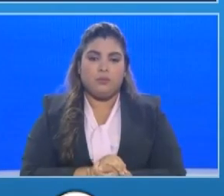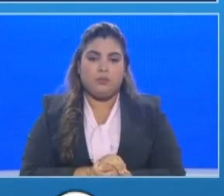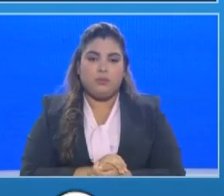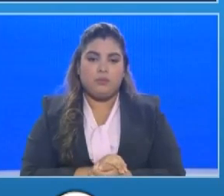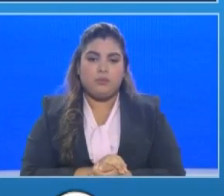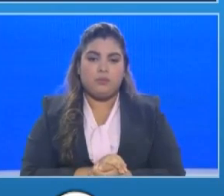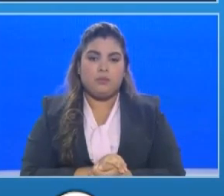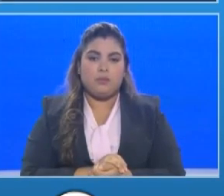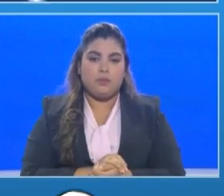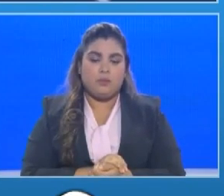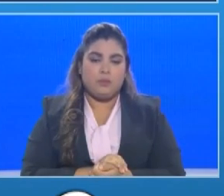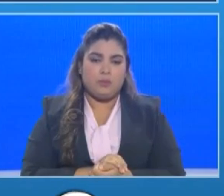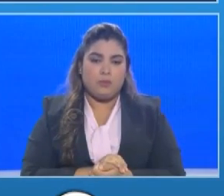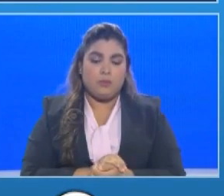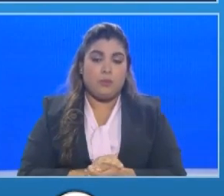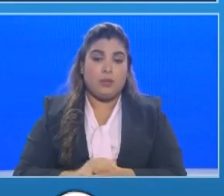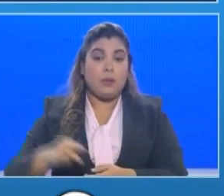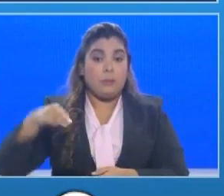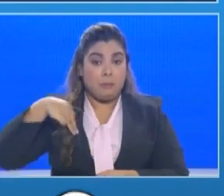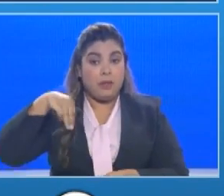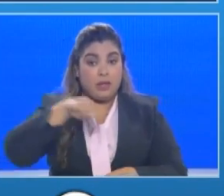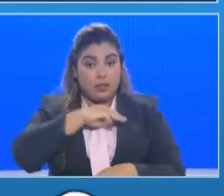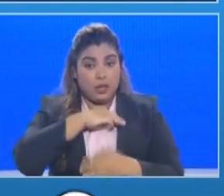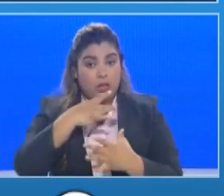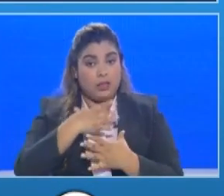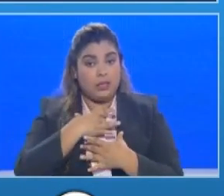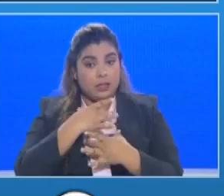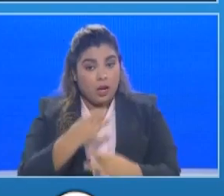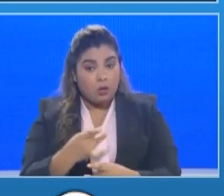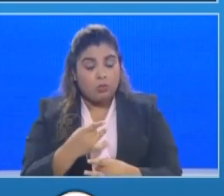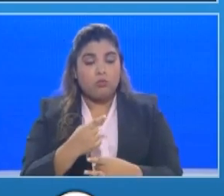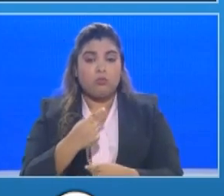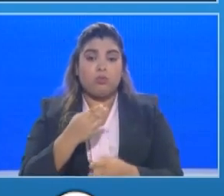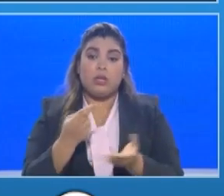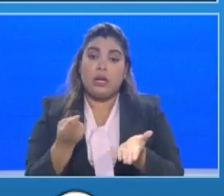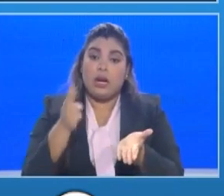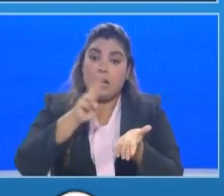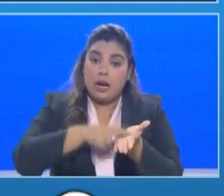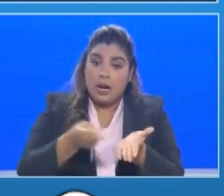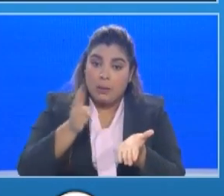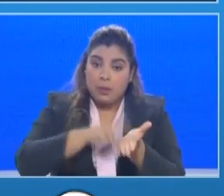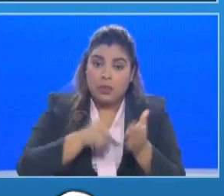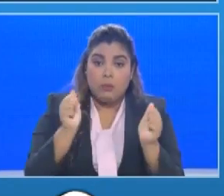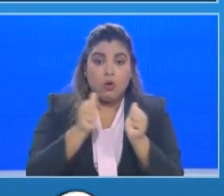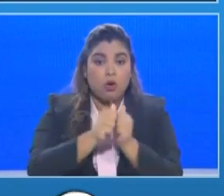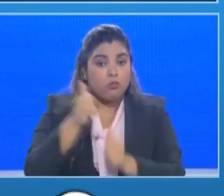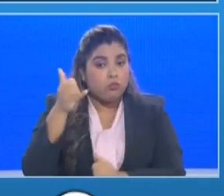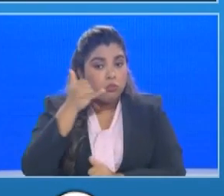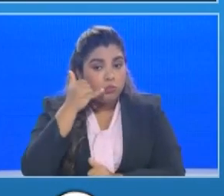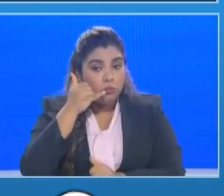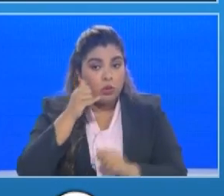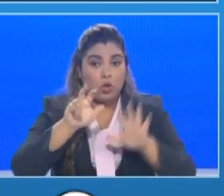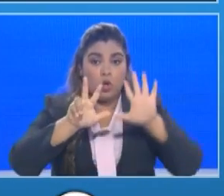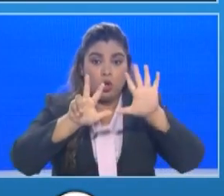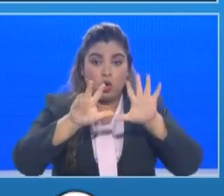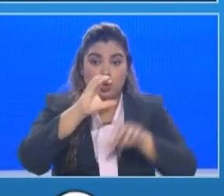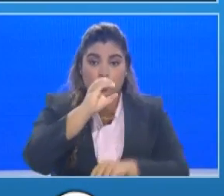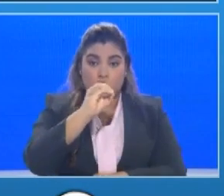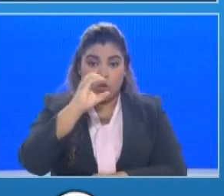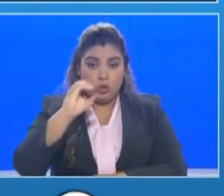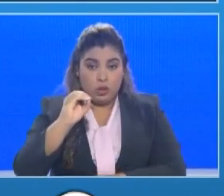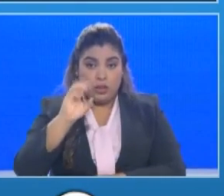Nosotros en el Ministerio de Salud reiteramos que con la línea telefónica 864